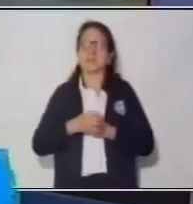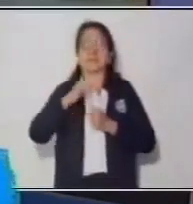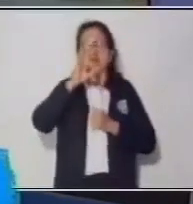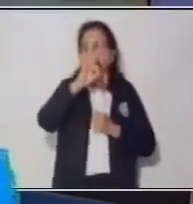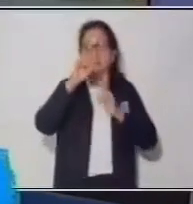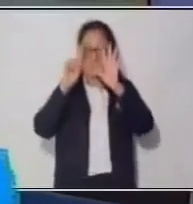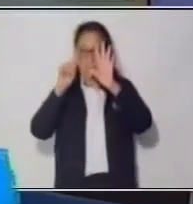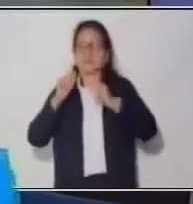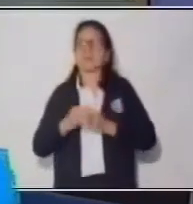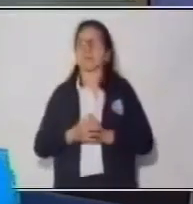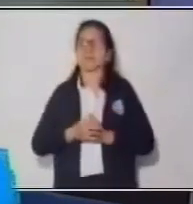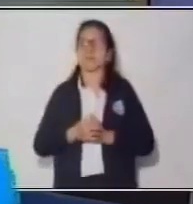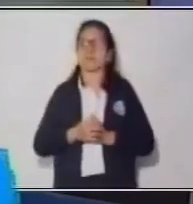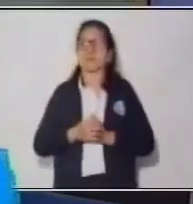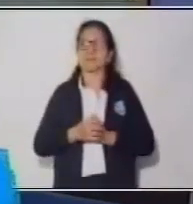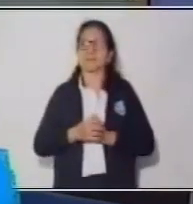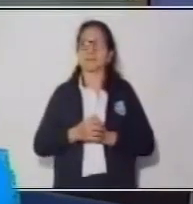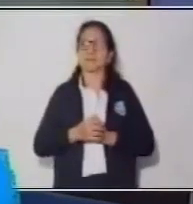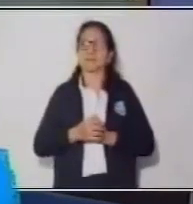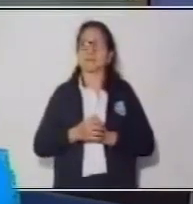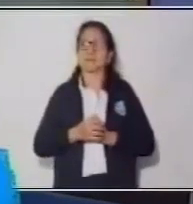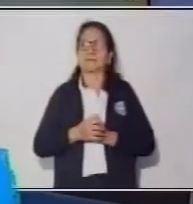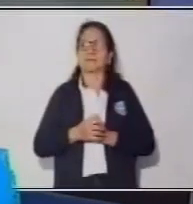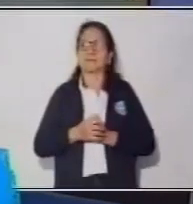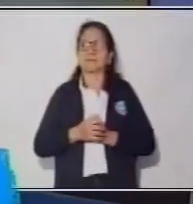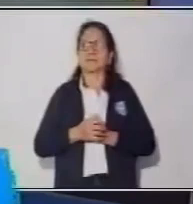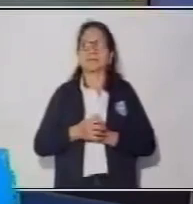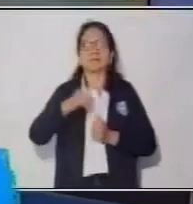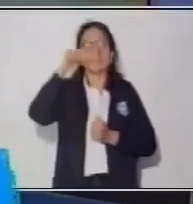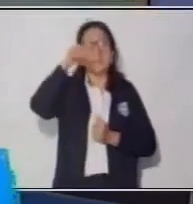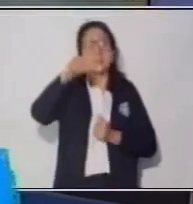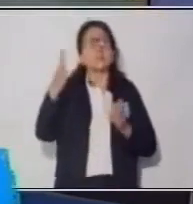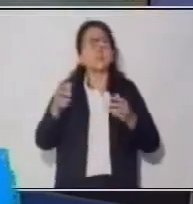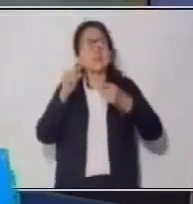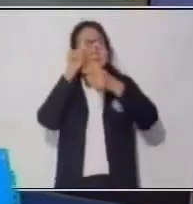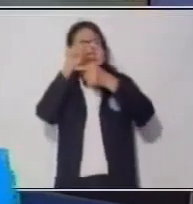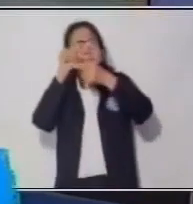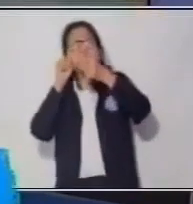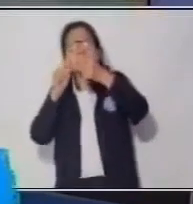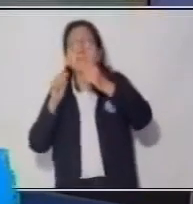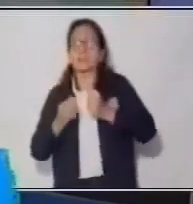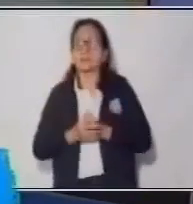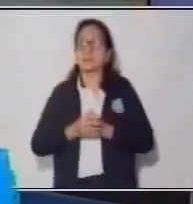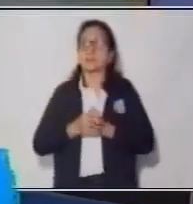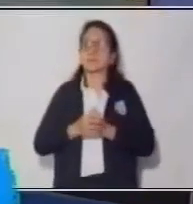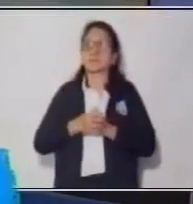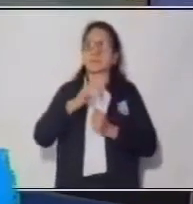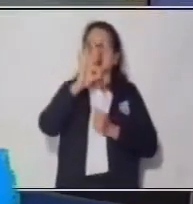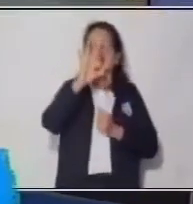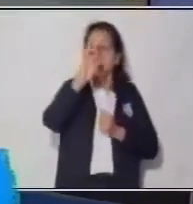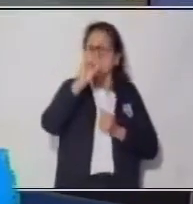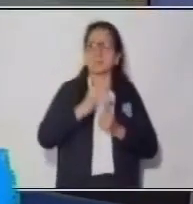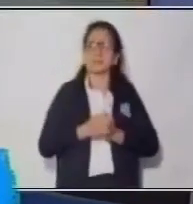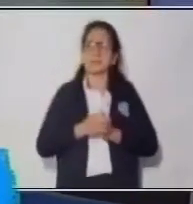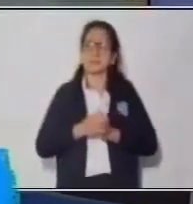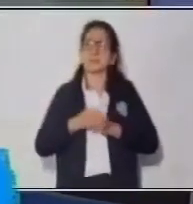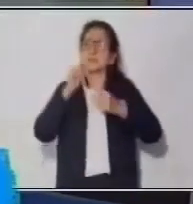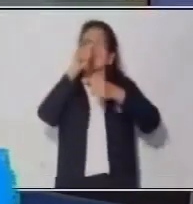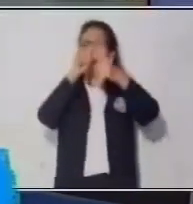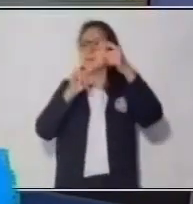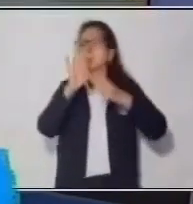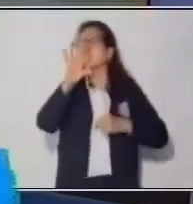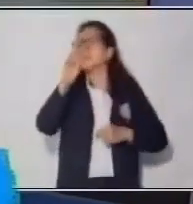36. Muy bien. Ahora, a ver los divisores dentro de 30. ¿Y cuáles van a ser?